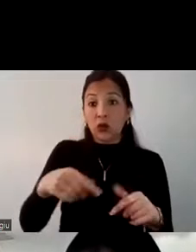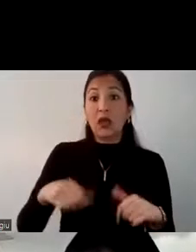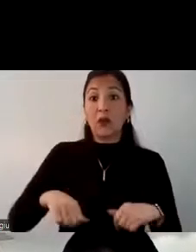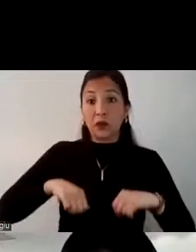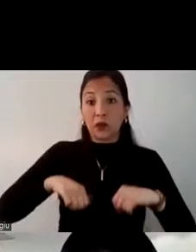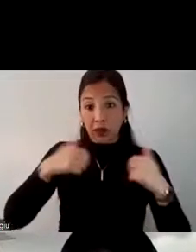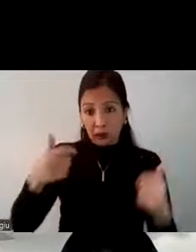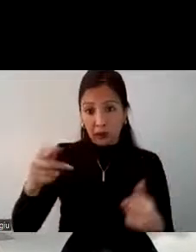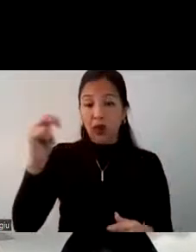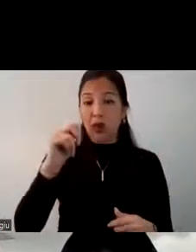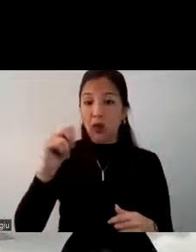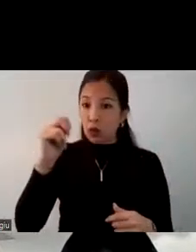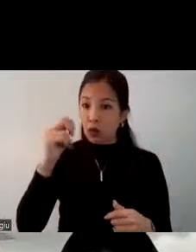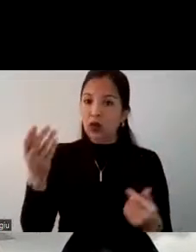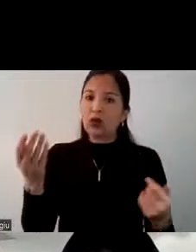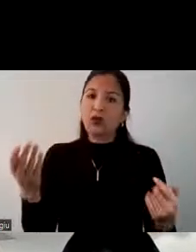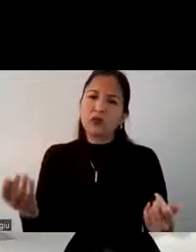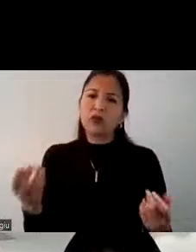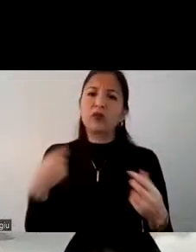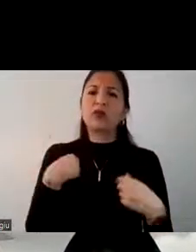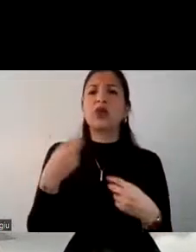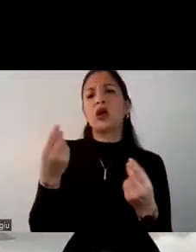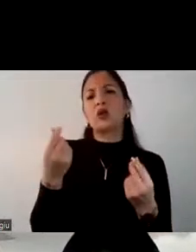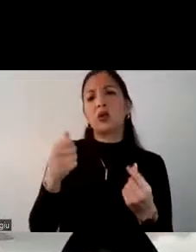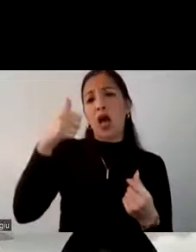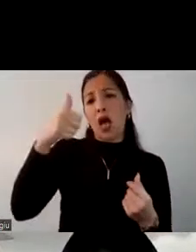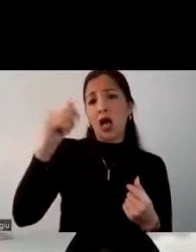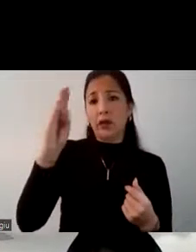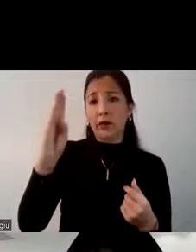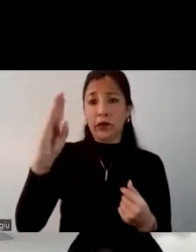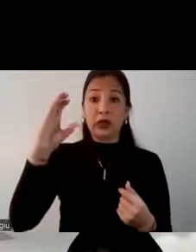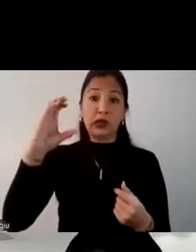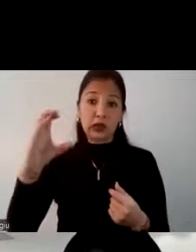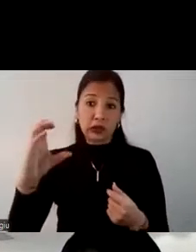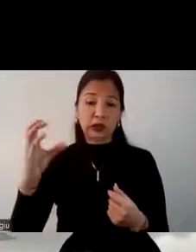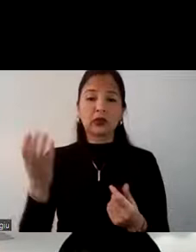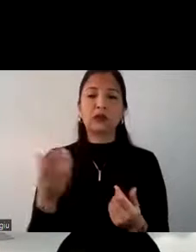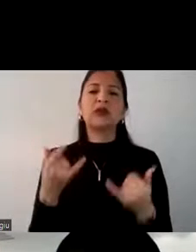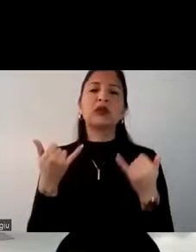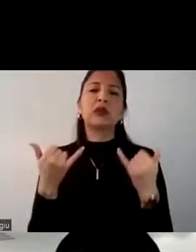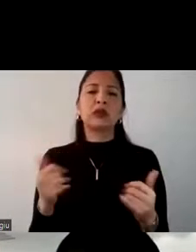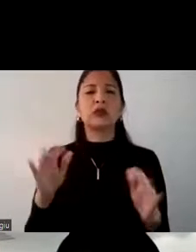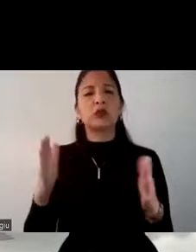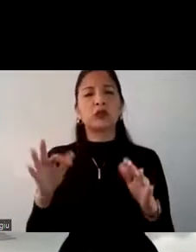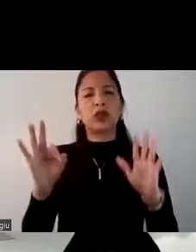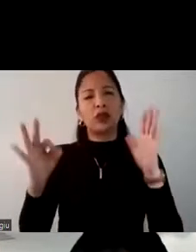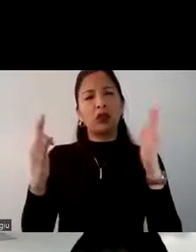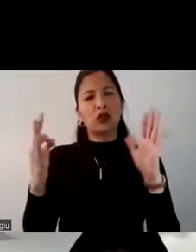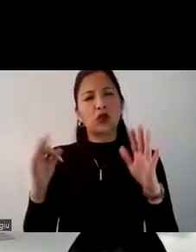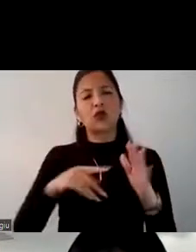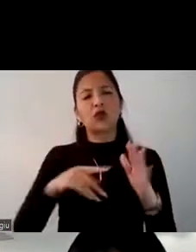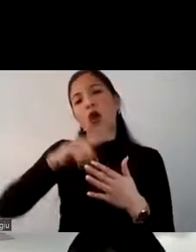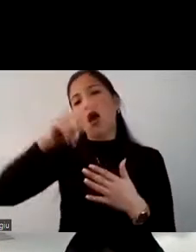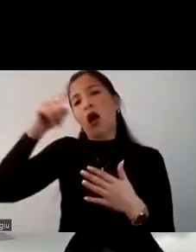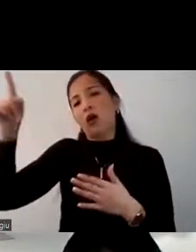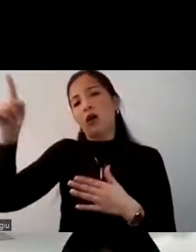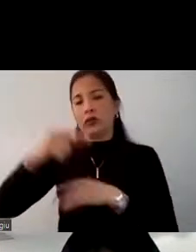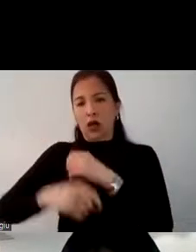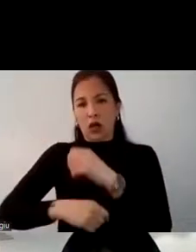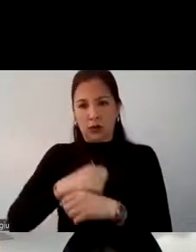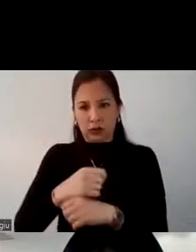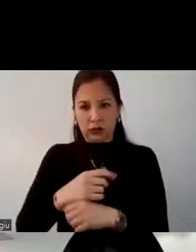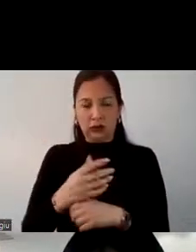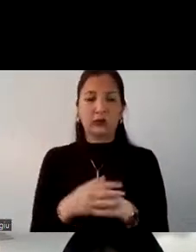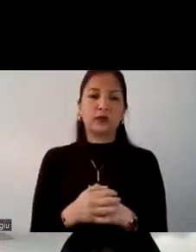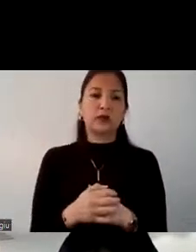pertenecientes a los niveles socioeconómicos A, y C, y que tengan entre 18 años a más. La muestra final que